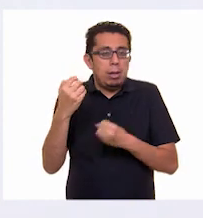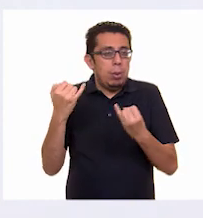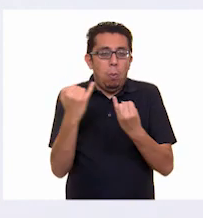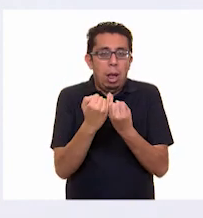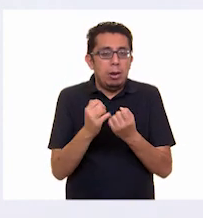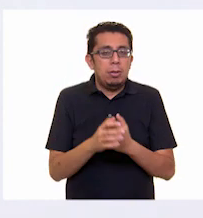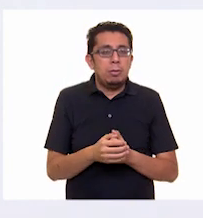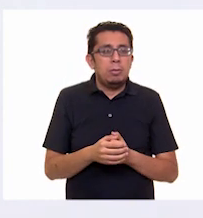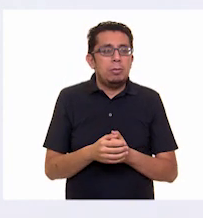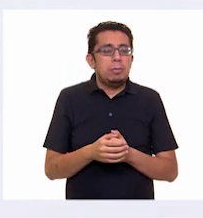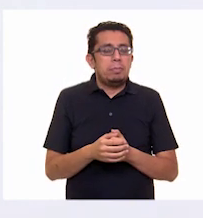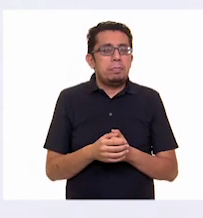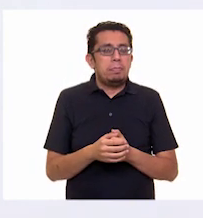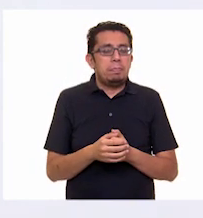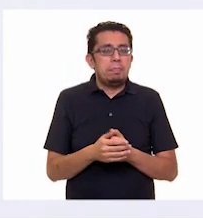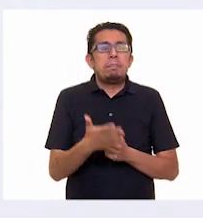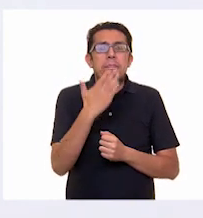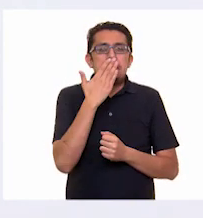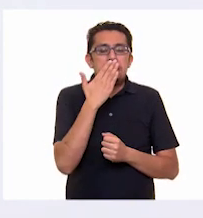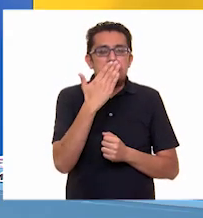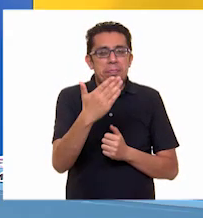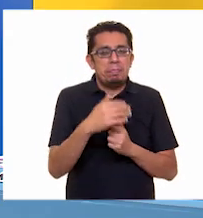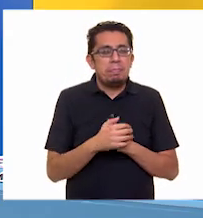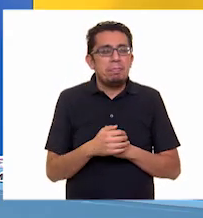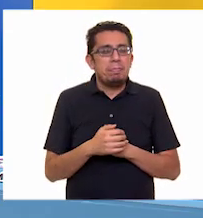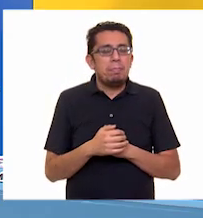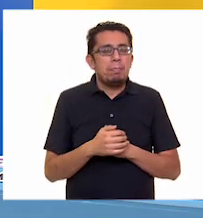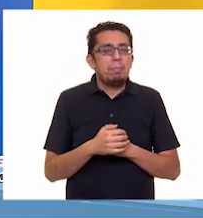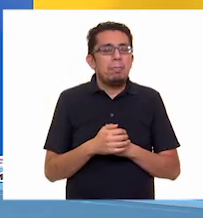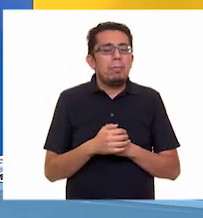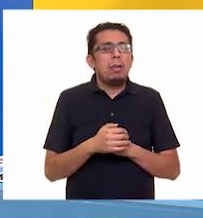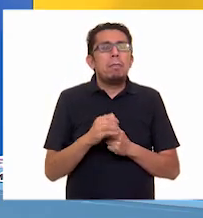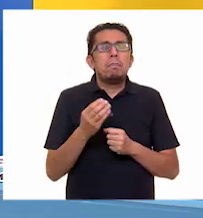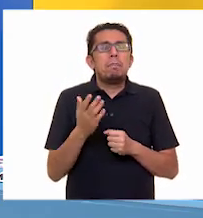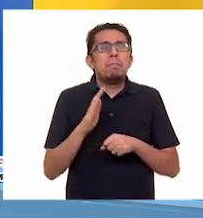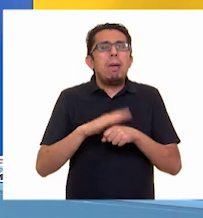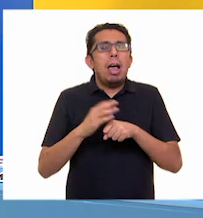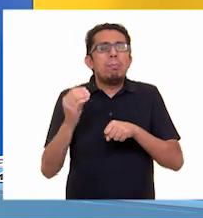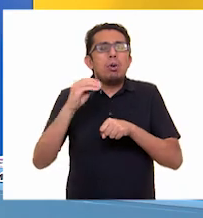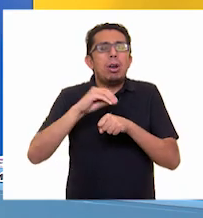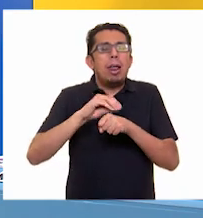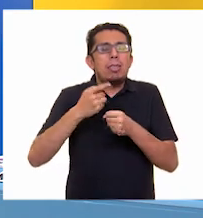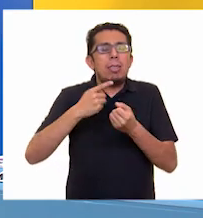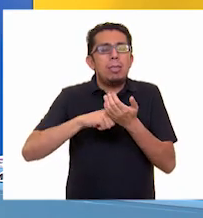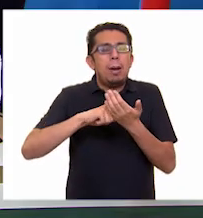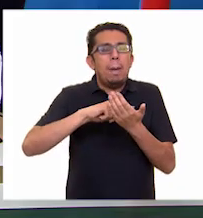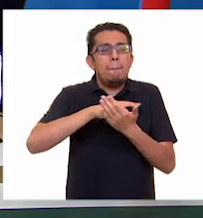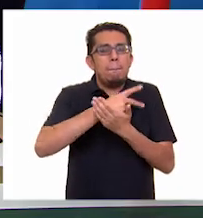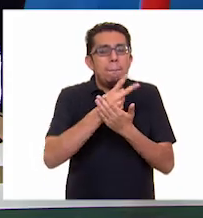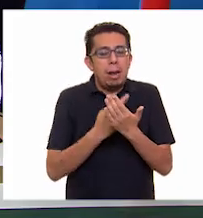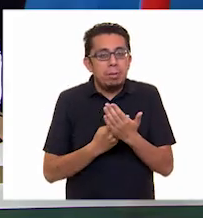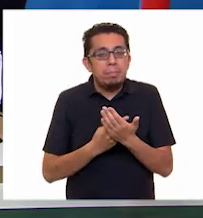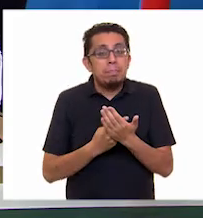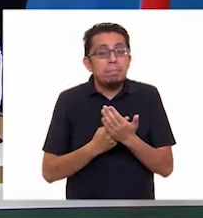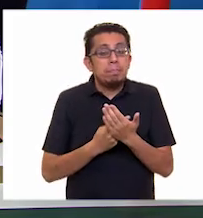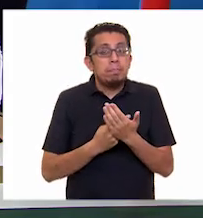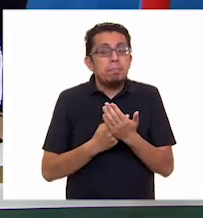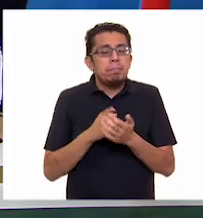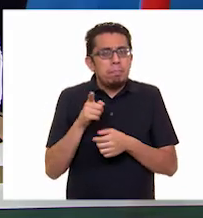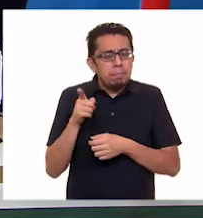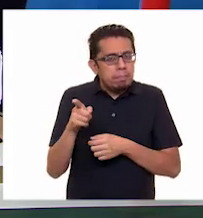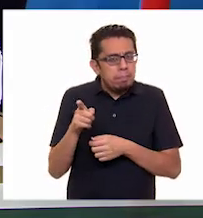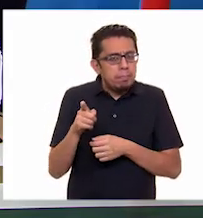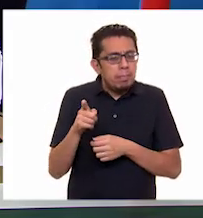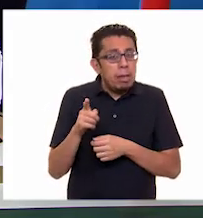Muy bien. Perfecto. ¿Y qué más debe contener nuestro plan, maestra? Bueno. Durante un sismo, es